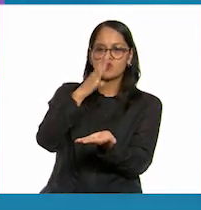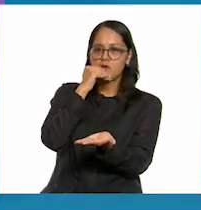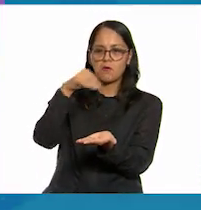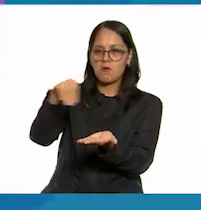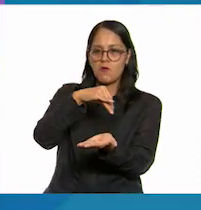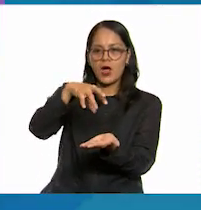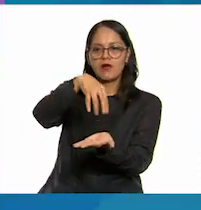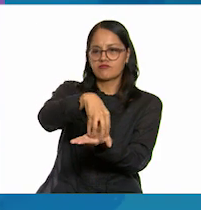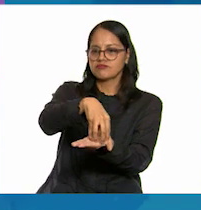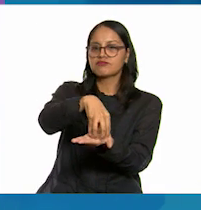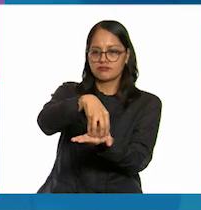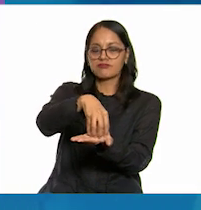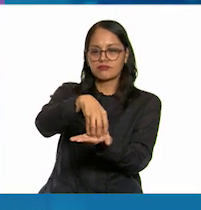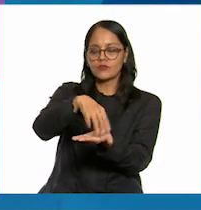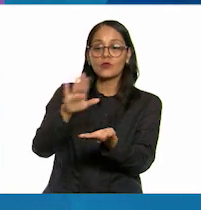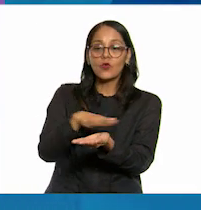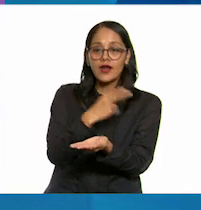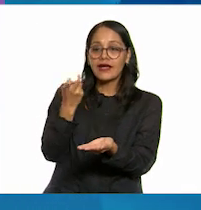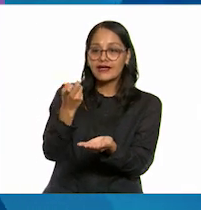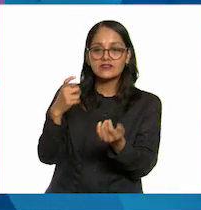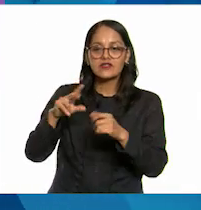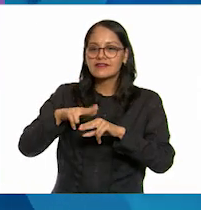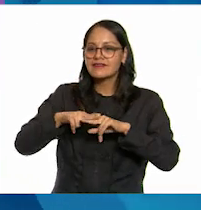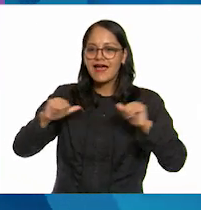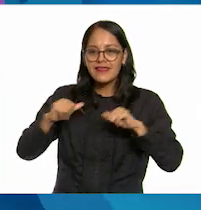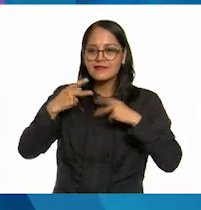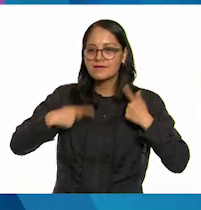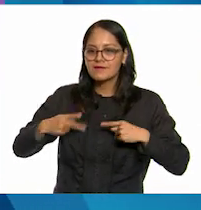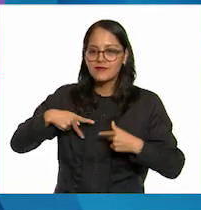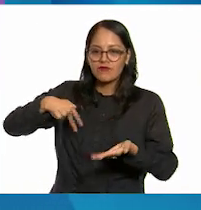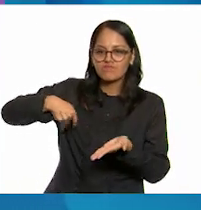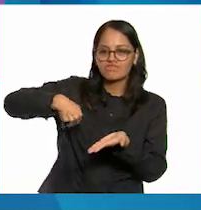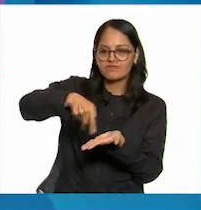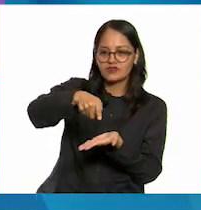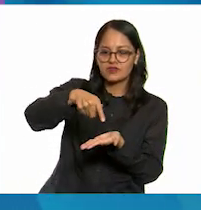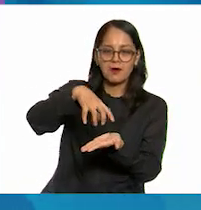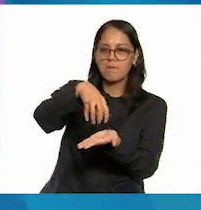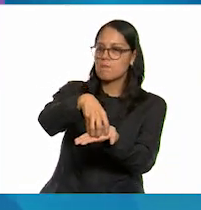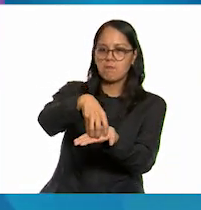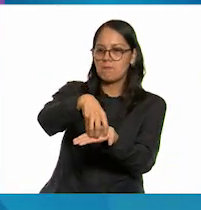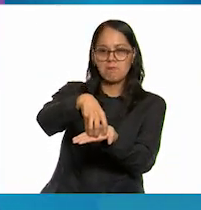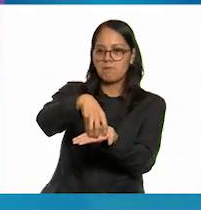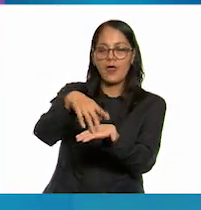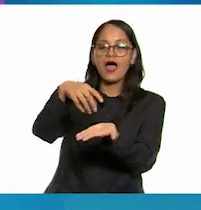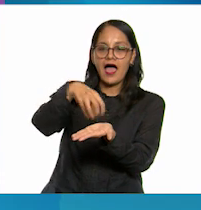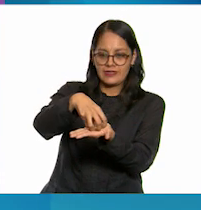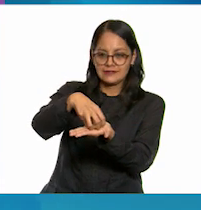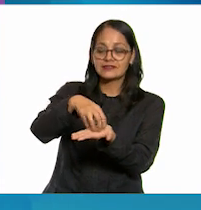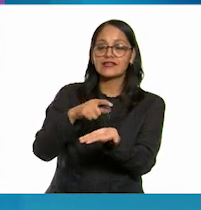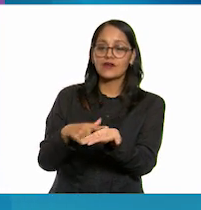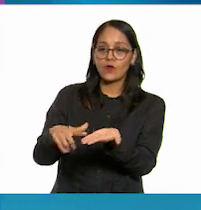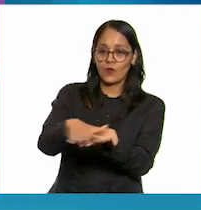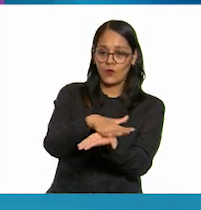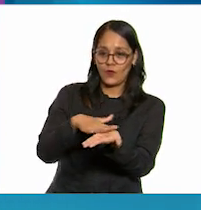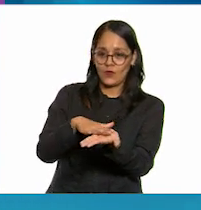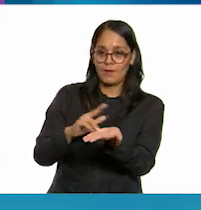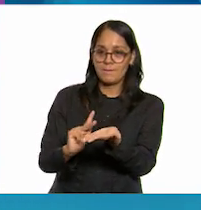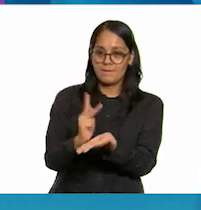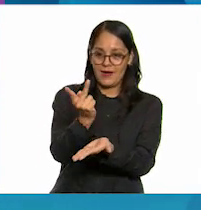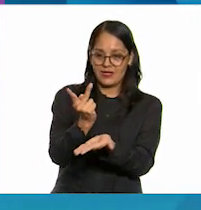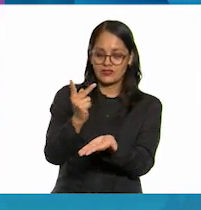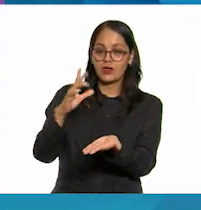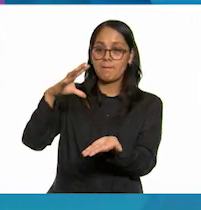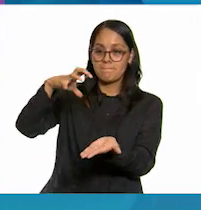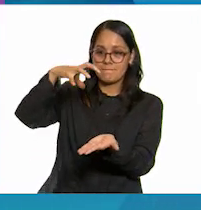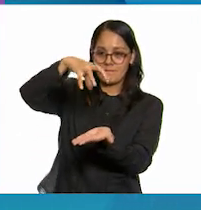está quieto porque nadie le ha dado un patadón efectivamente el contacto entre la superficie del balón con el pasto